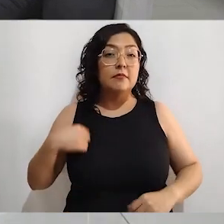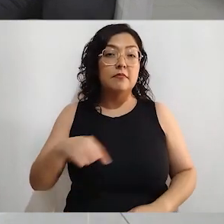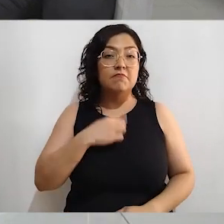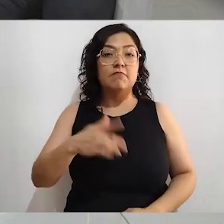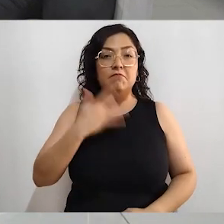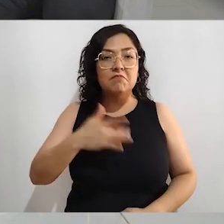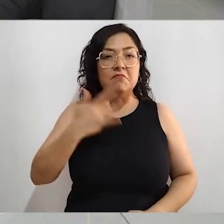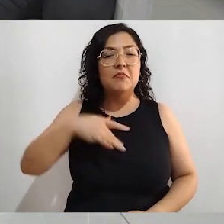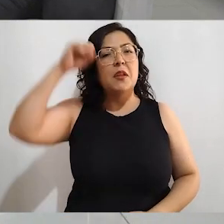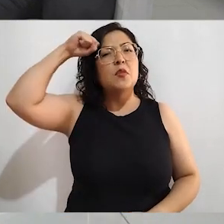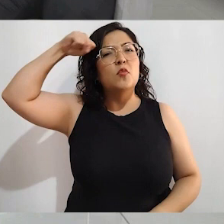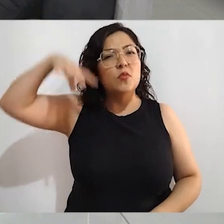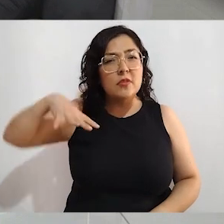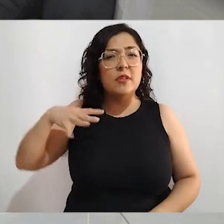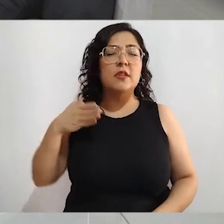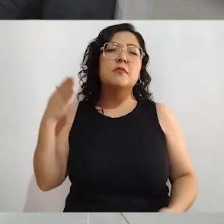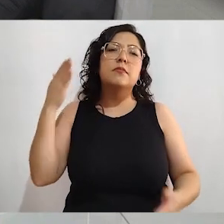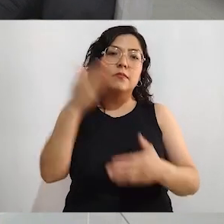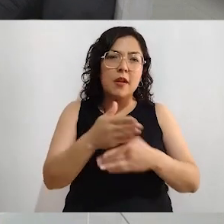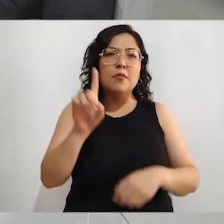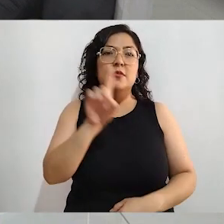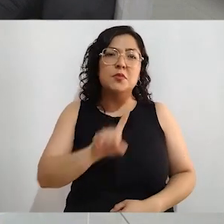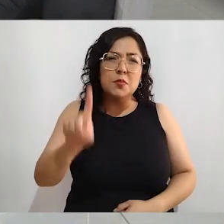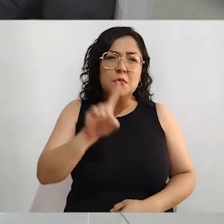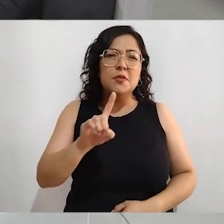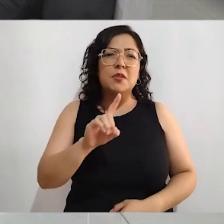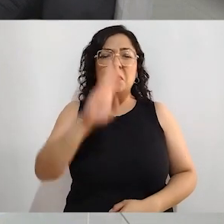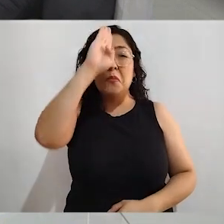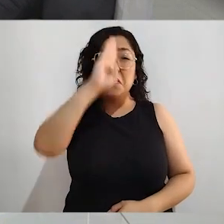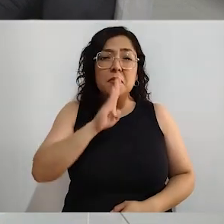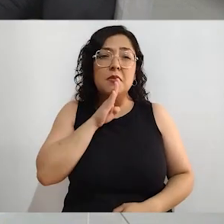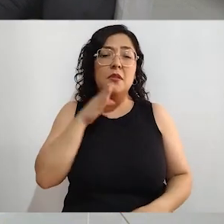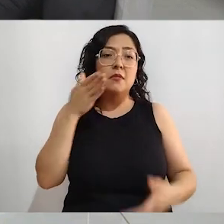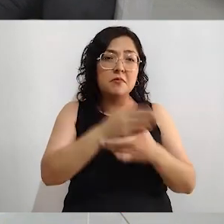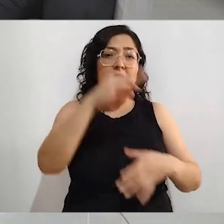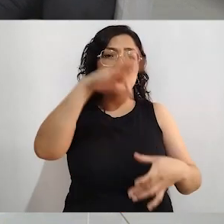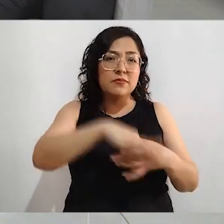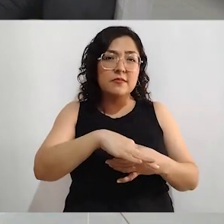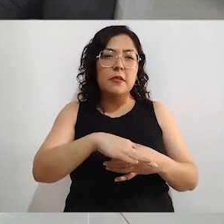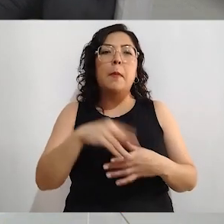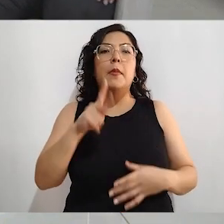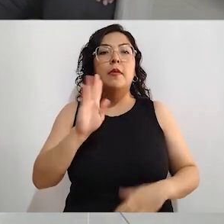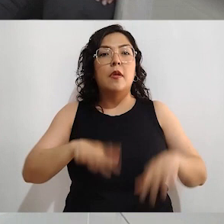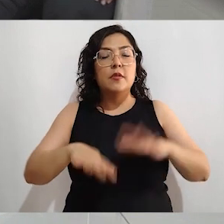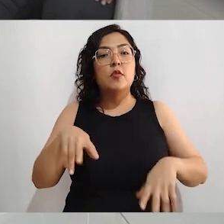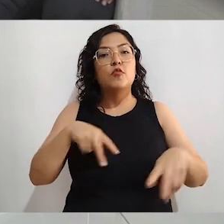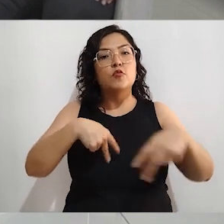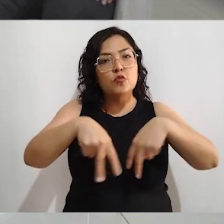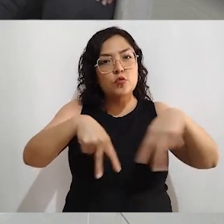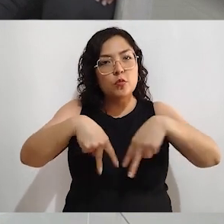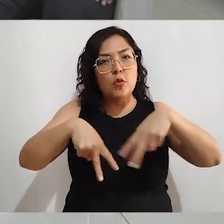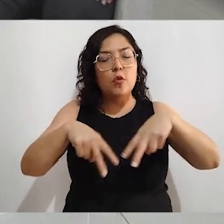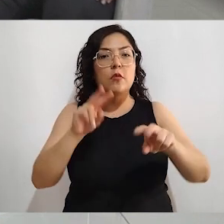pereza levantarnos el domingo y decimos vamos a esperar a votar al mediodía y luego se nos va que el partido y cuando